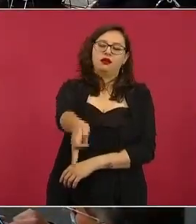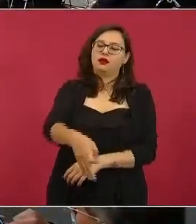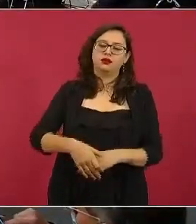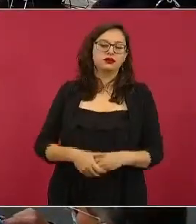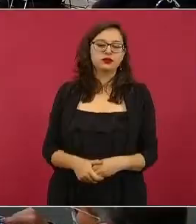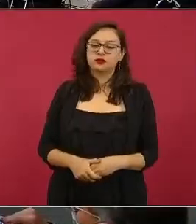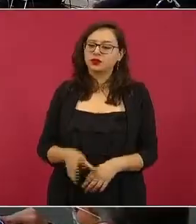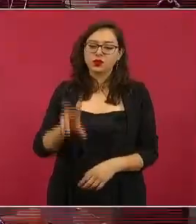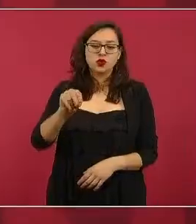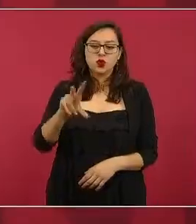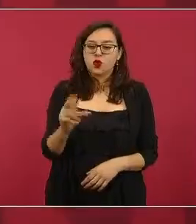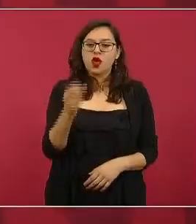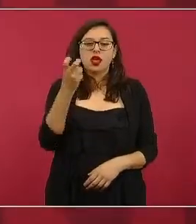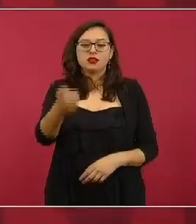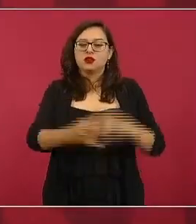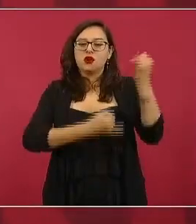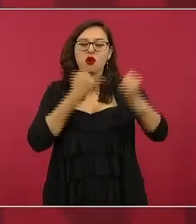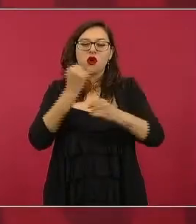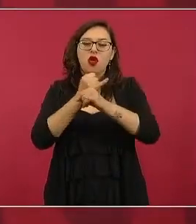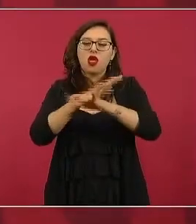esa es una manipulación